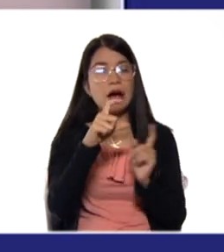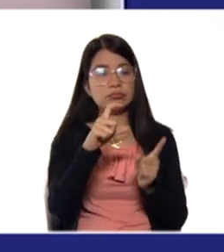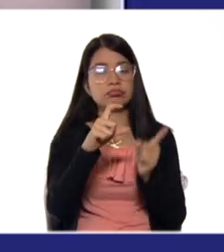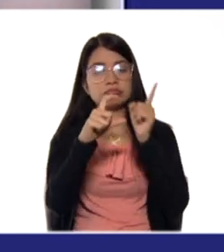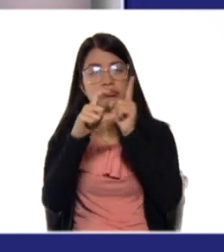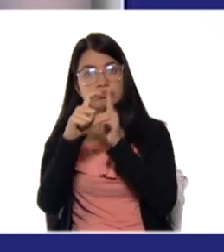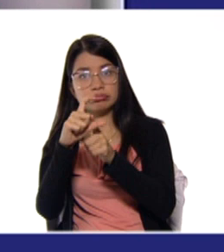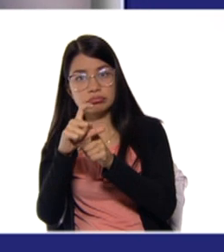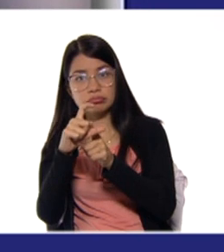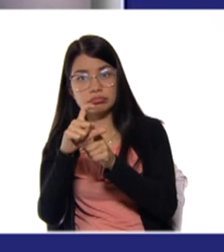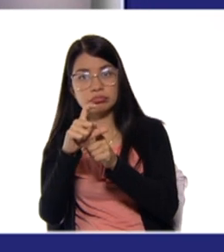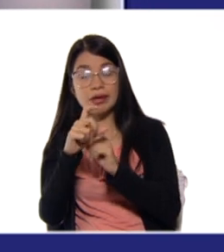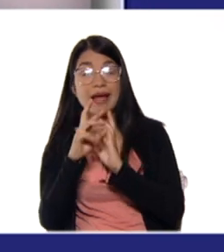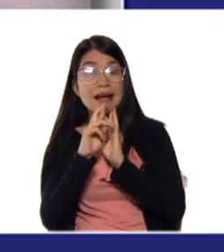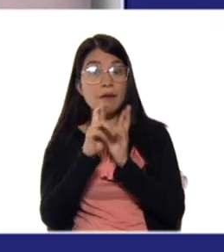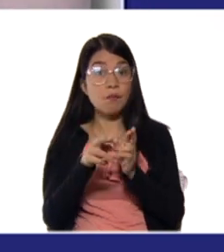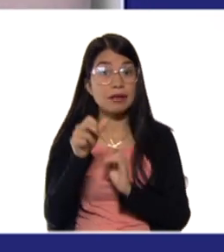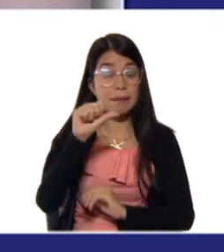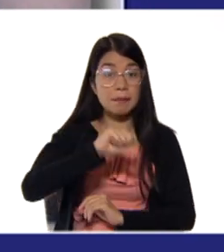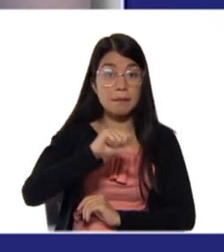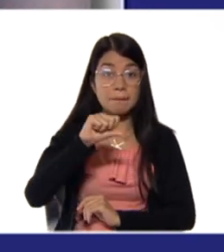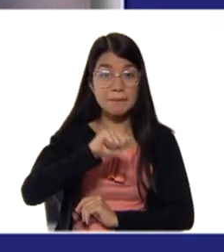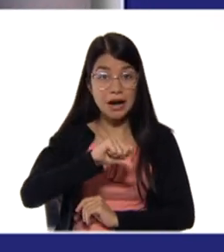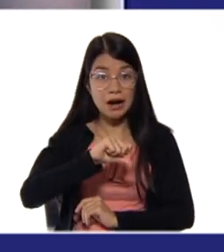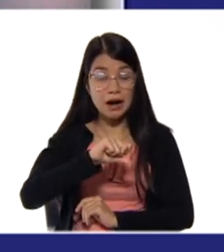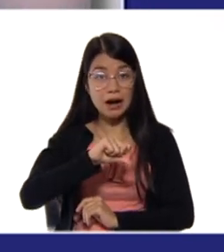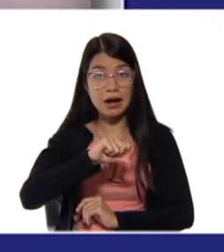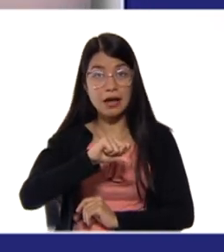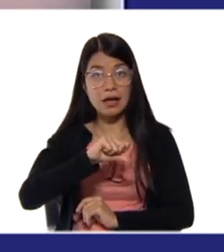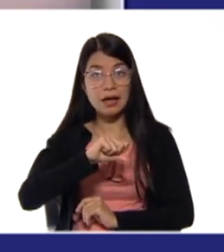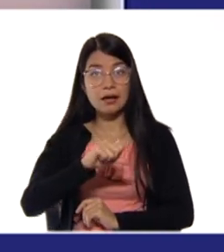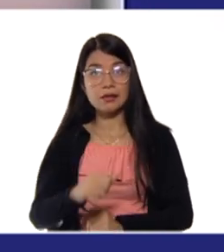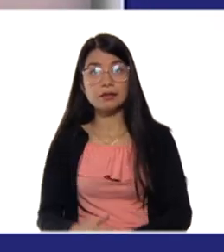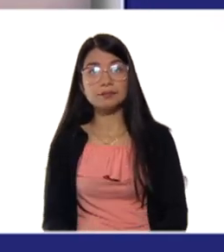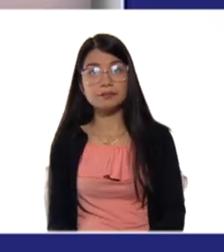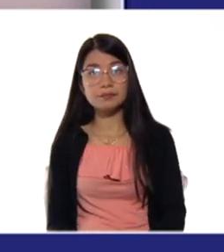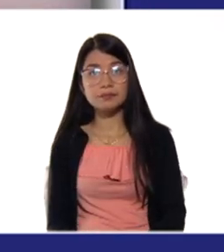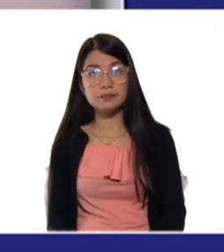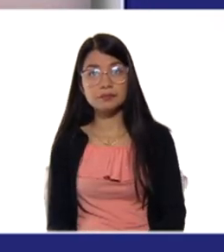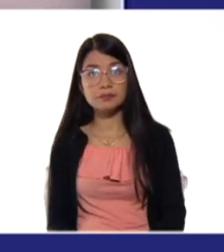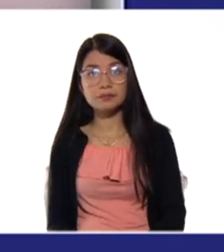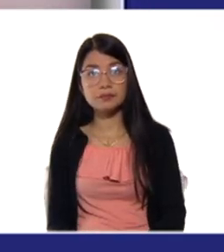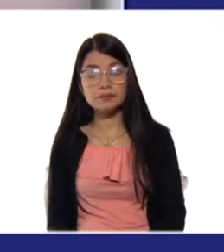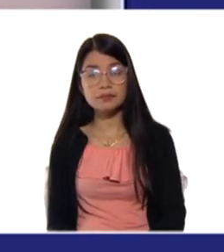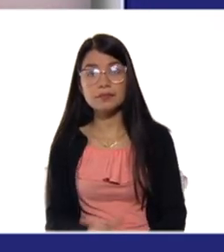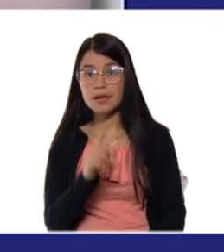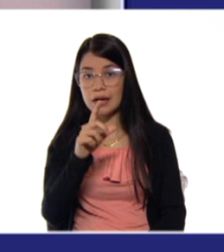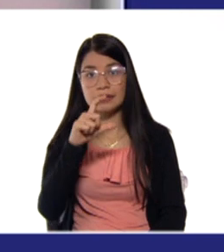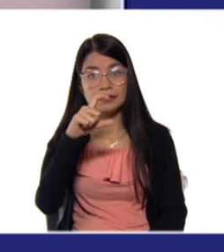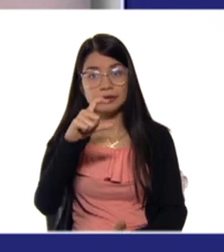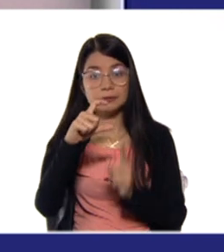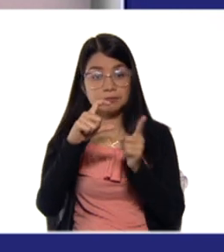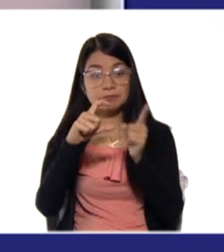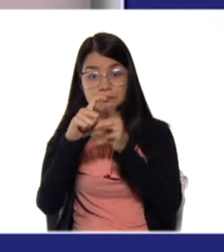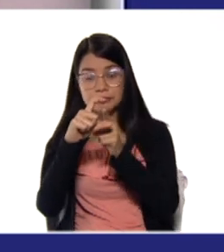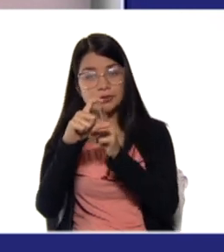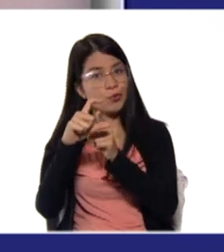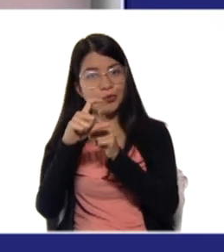Si no responde correctamente, ese jugador permanece en esa casilla